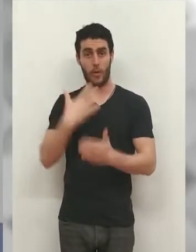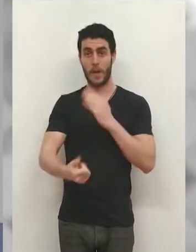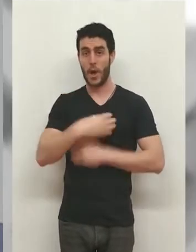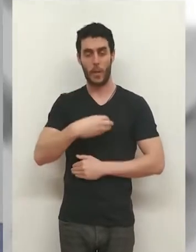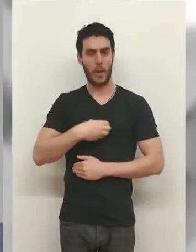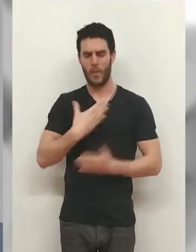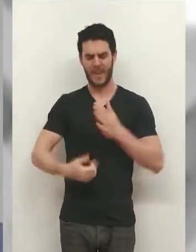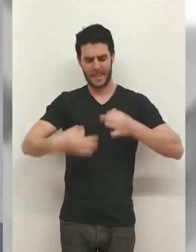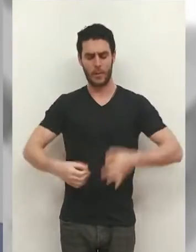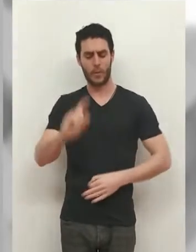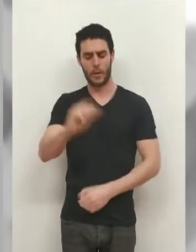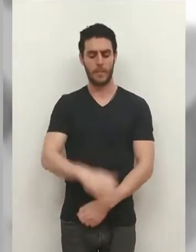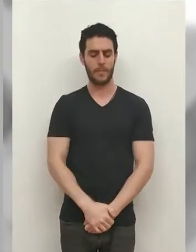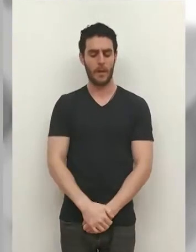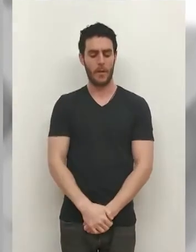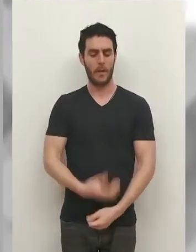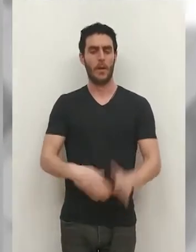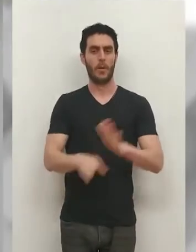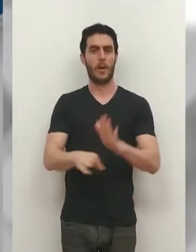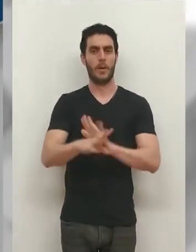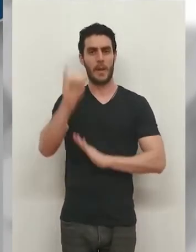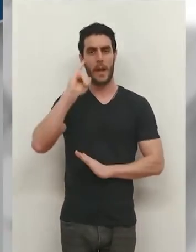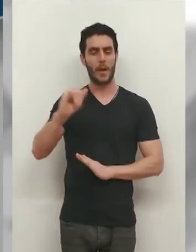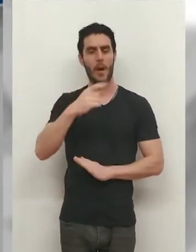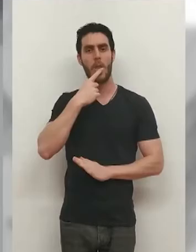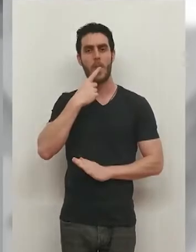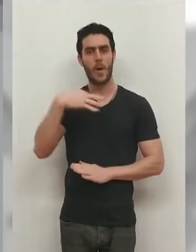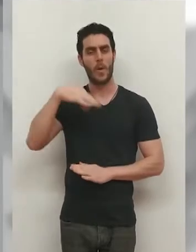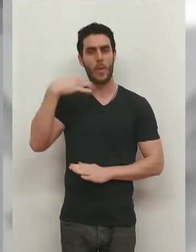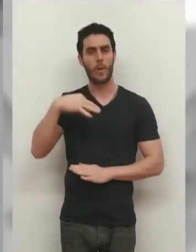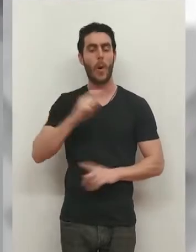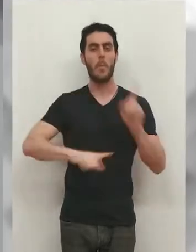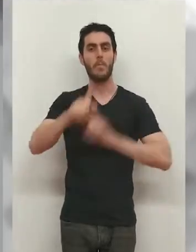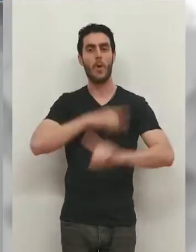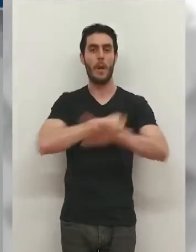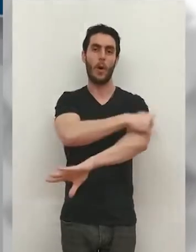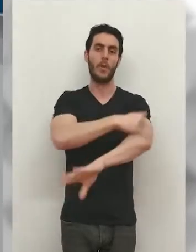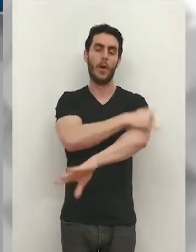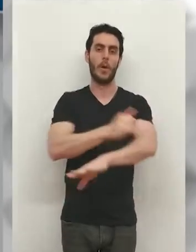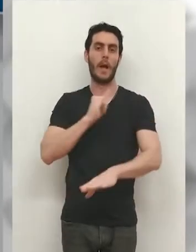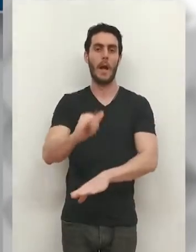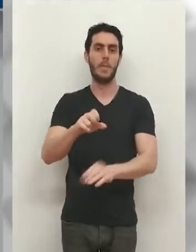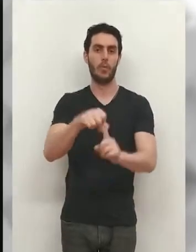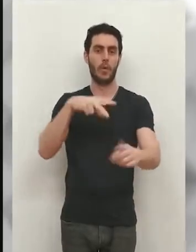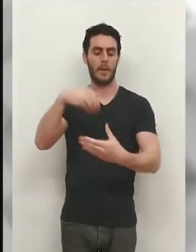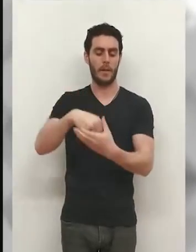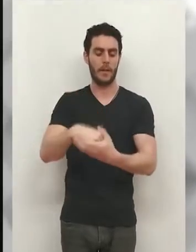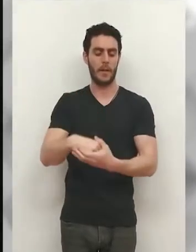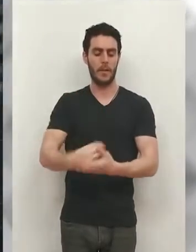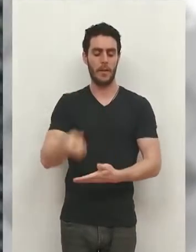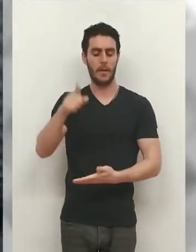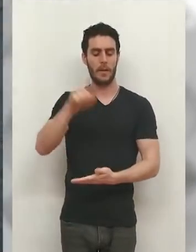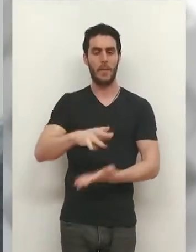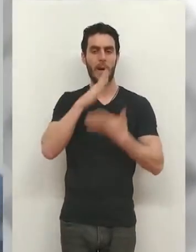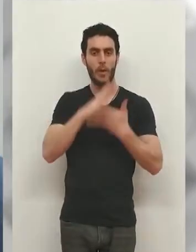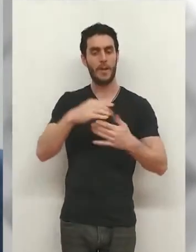podemos fallar y no vamos a fallar. El constantemente de La Rioja de lo único que se habla son de los problemas que tiene su gobierno desde el punto de vista interno. Y